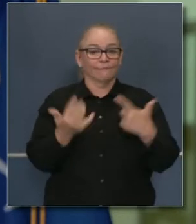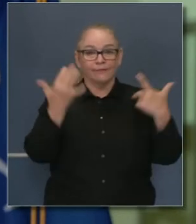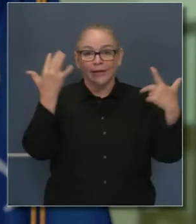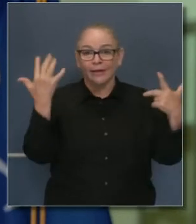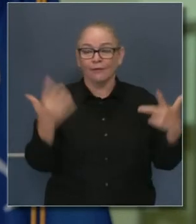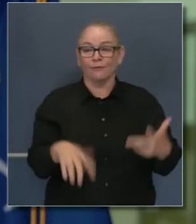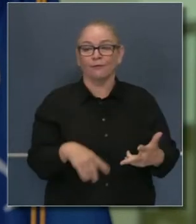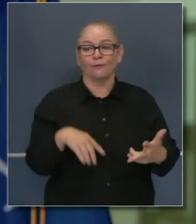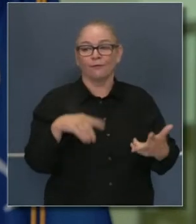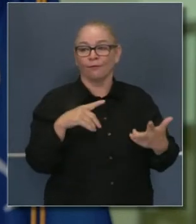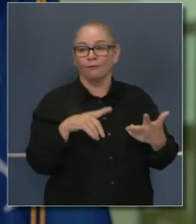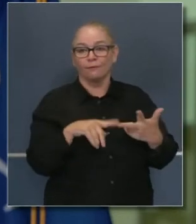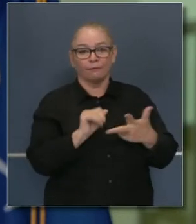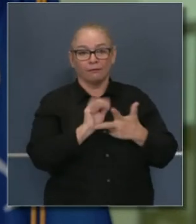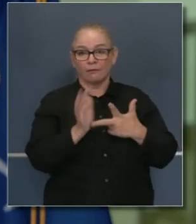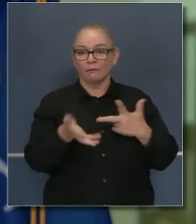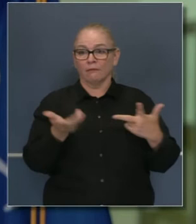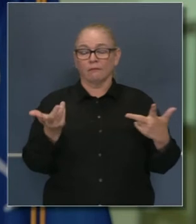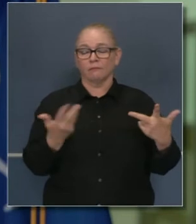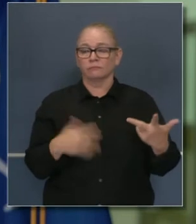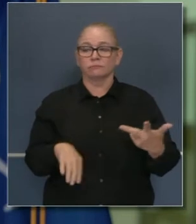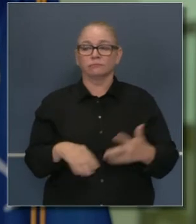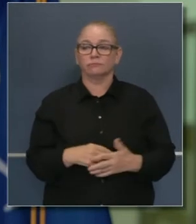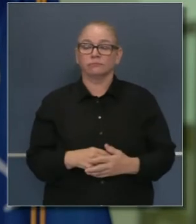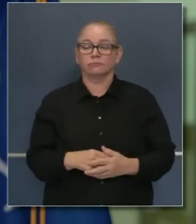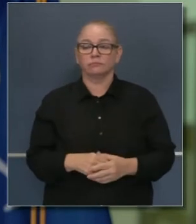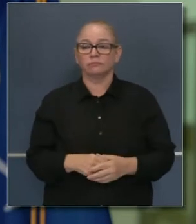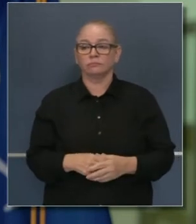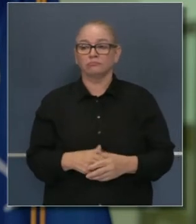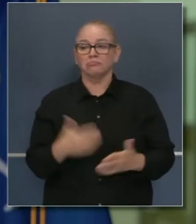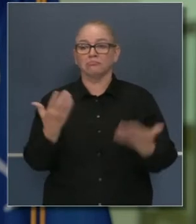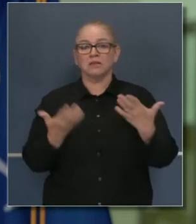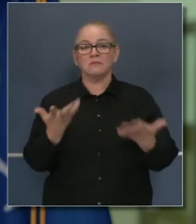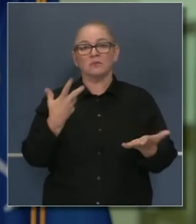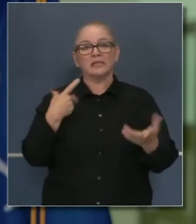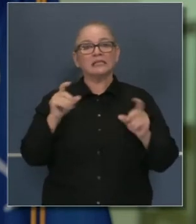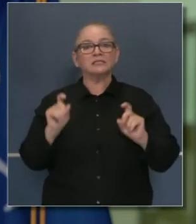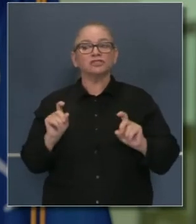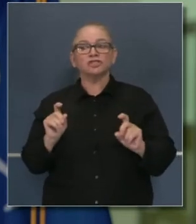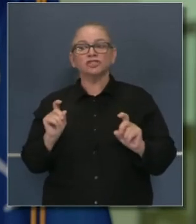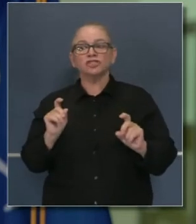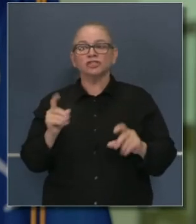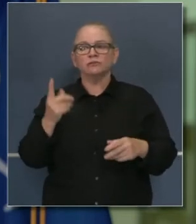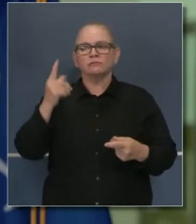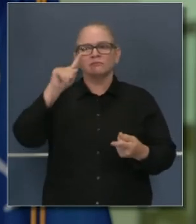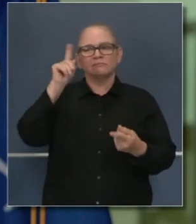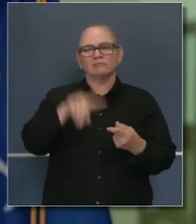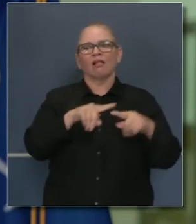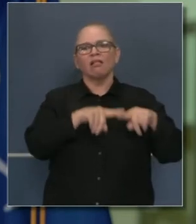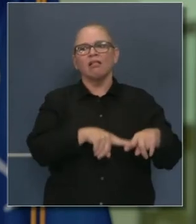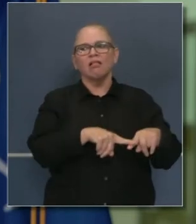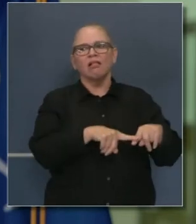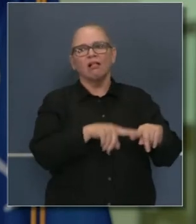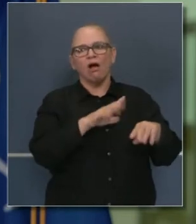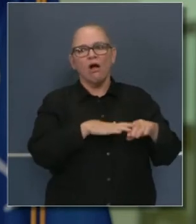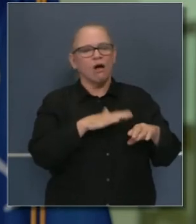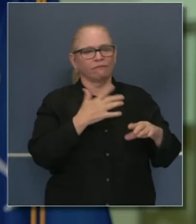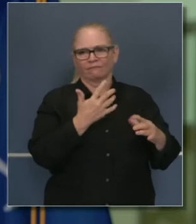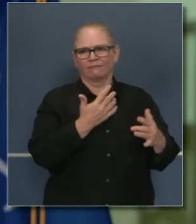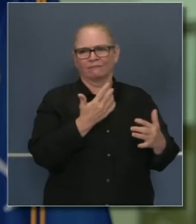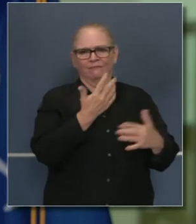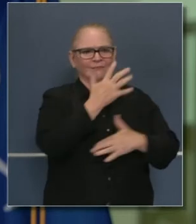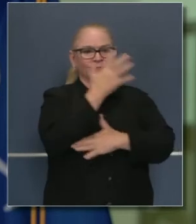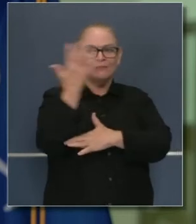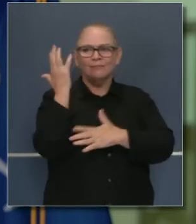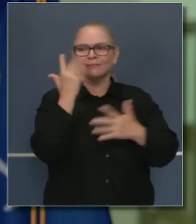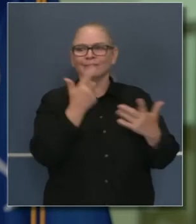incendios. Tenemos que estar poblando esta interfase. ¿Tenemos que tomar medidas dramáticas así?